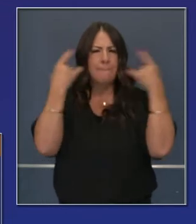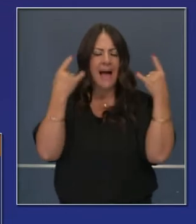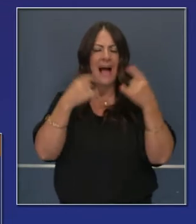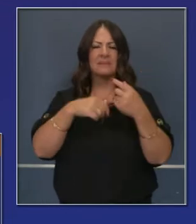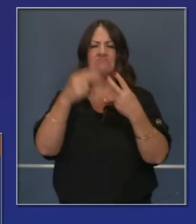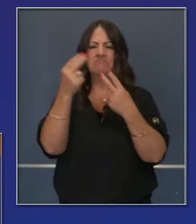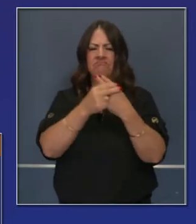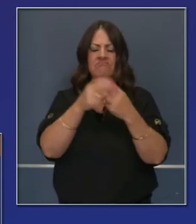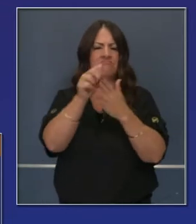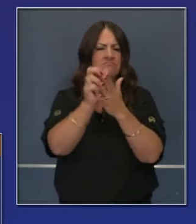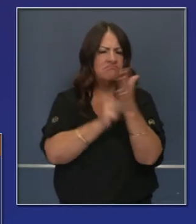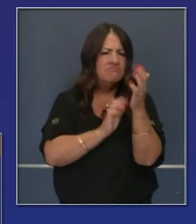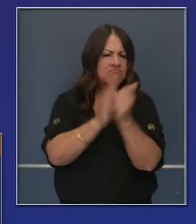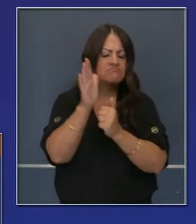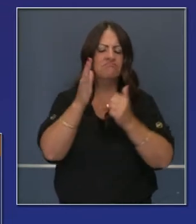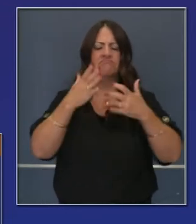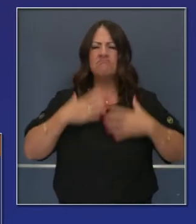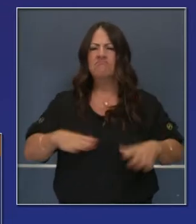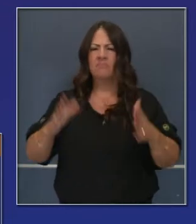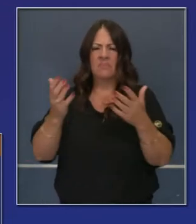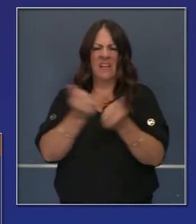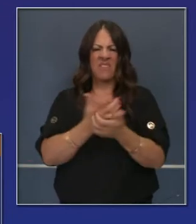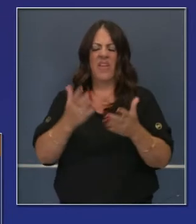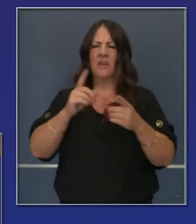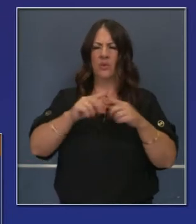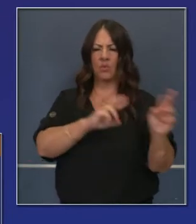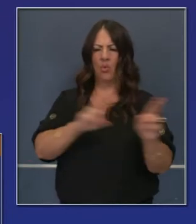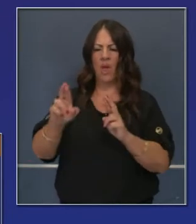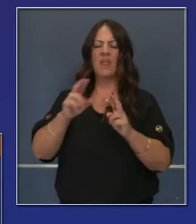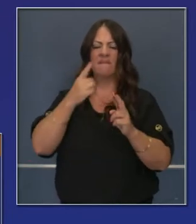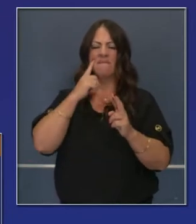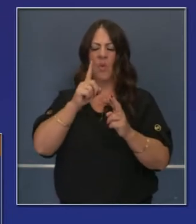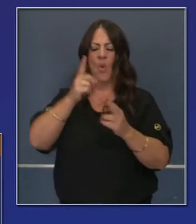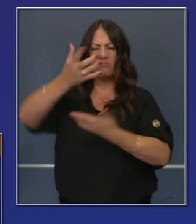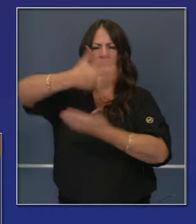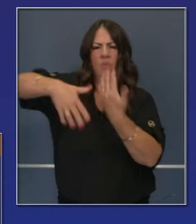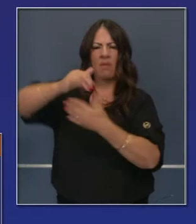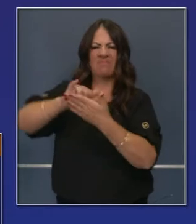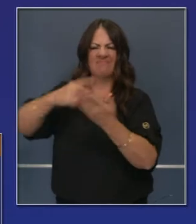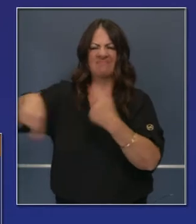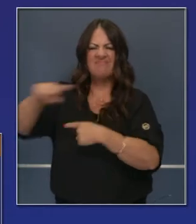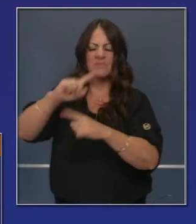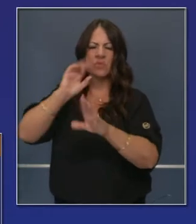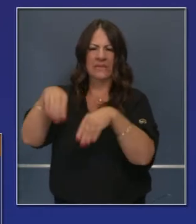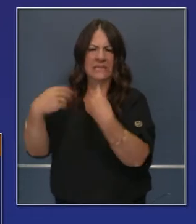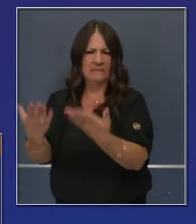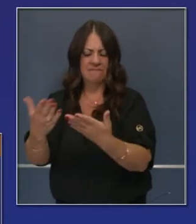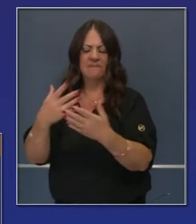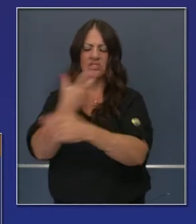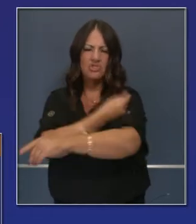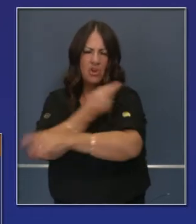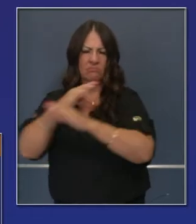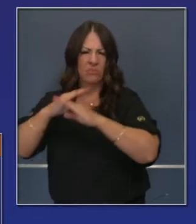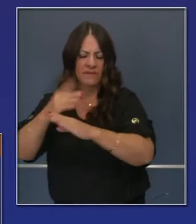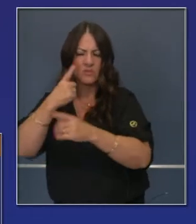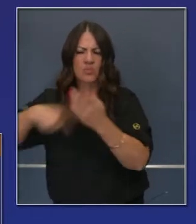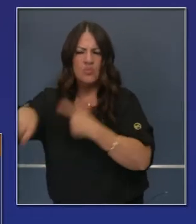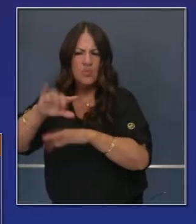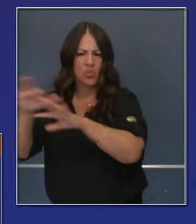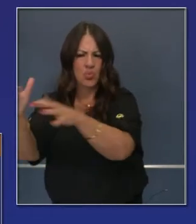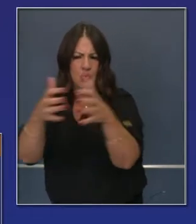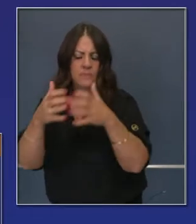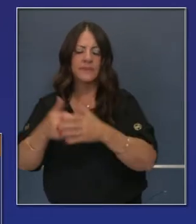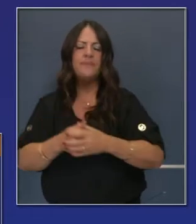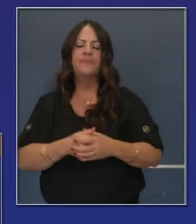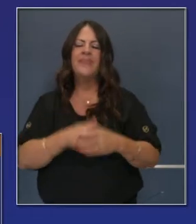enfermedad, pero tienen que seguir siendo protegidos con equipo personal y tienen que lidiar con estos retos. El otro reto